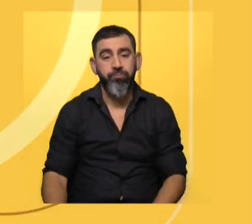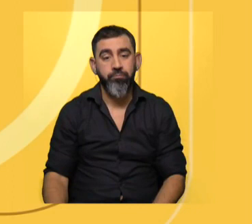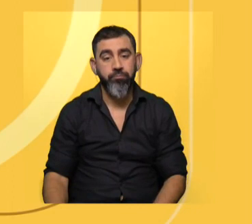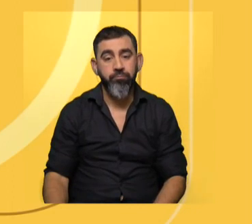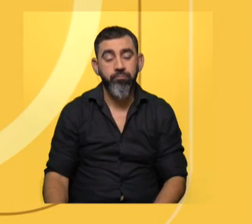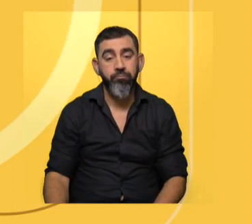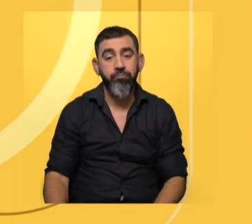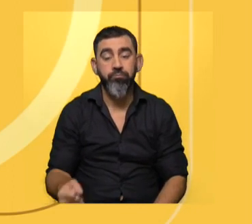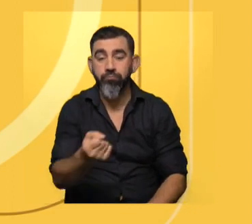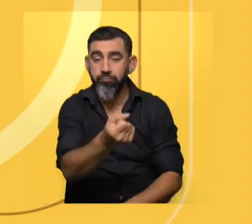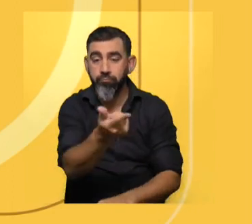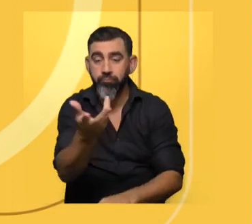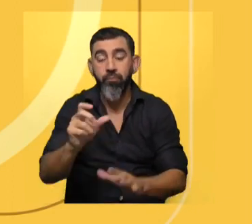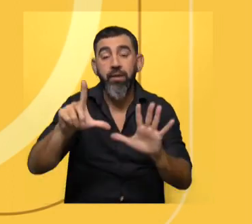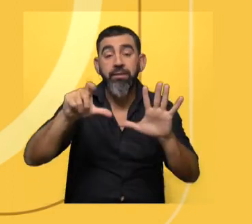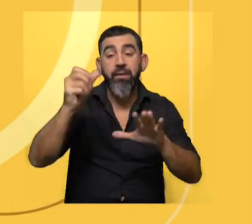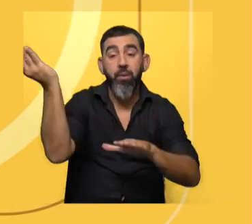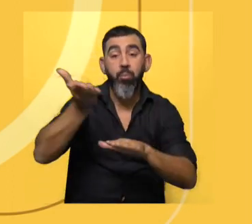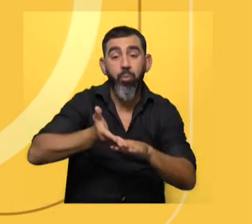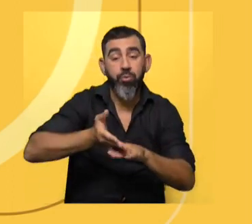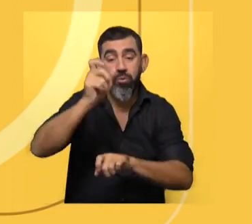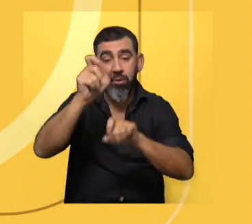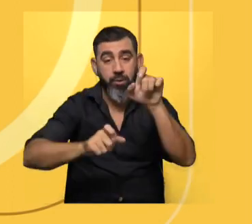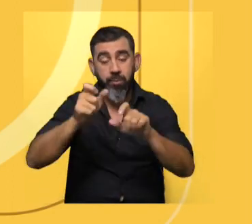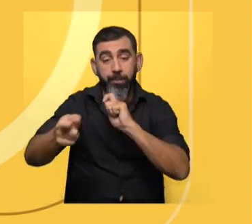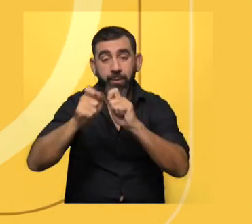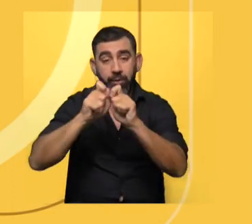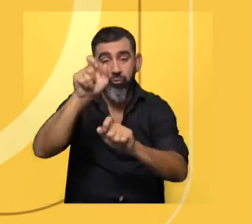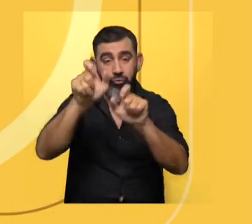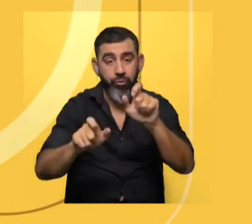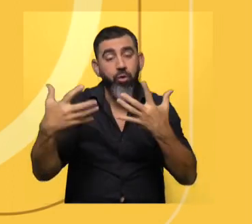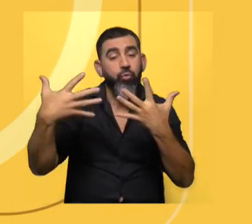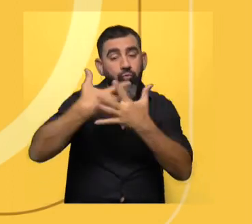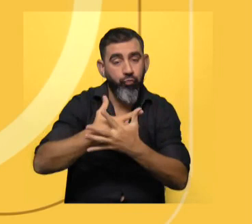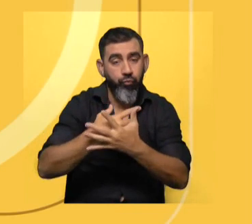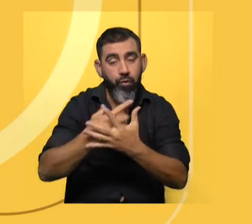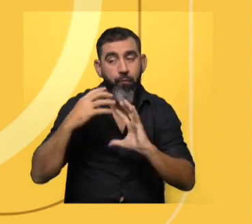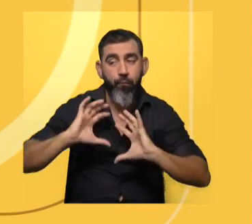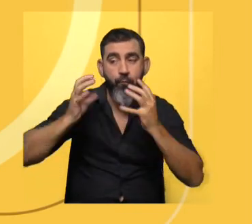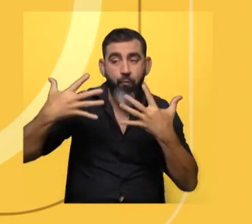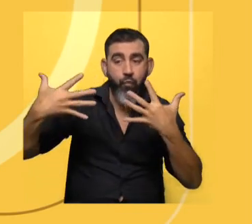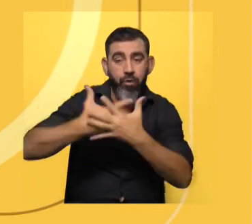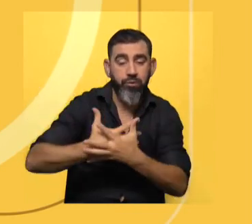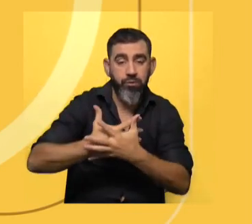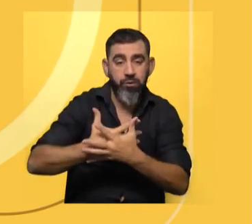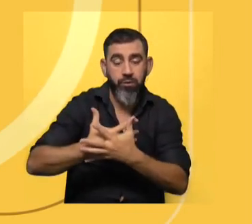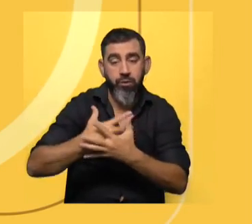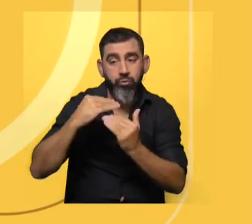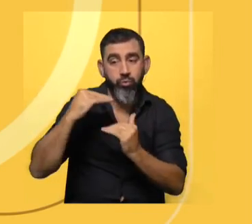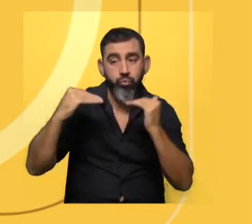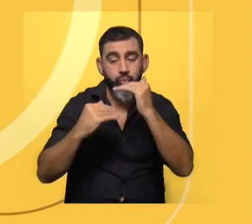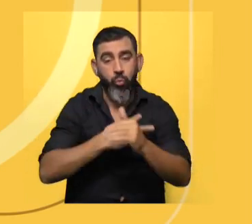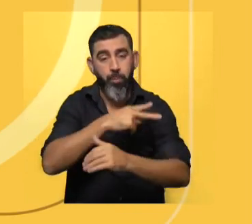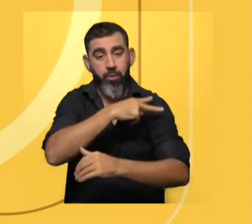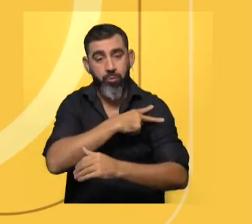análisis cuantitativo mostró que el 70% de las personas encuestadas sufre algún tipo de violencia por parte de sus superiores